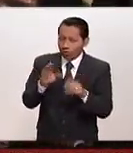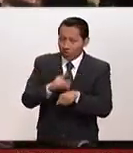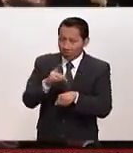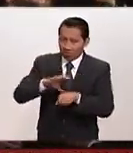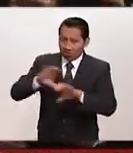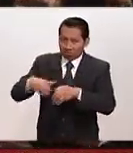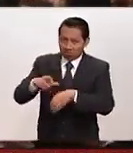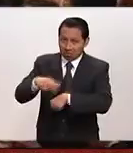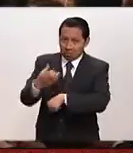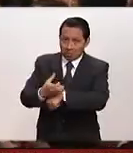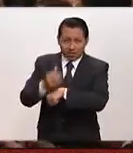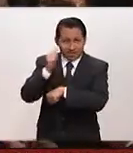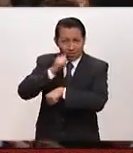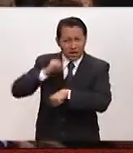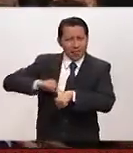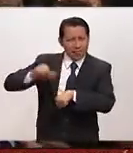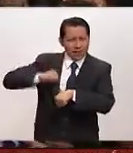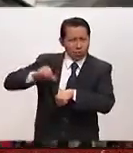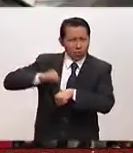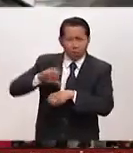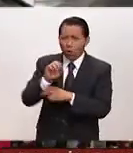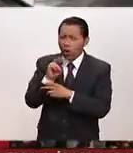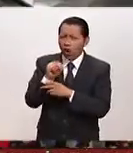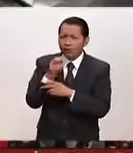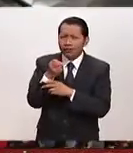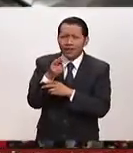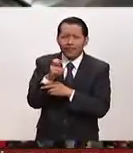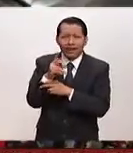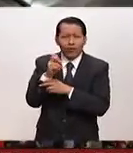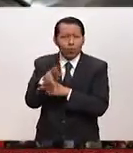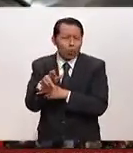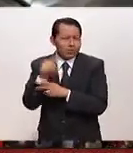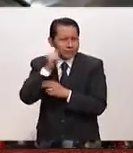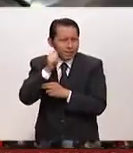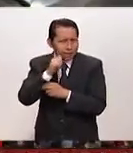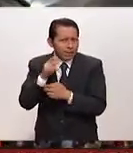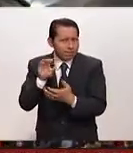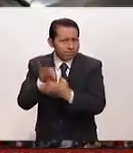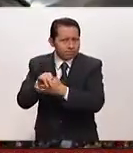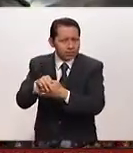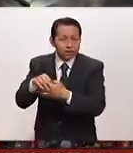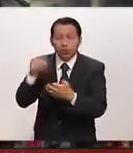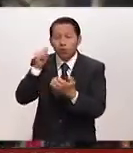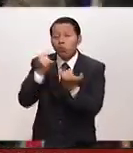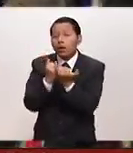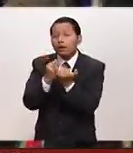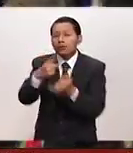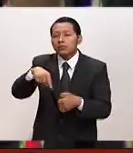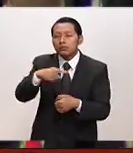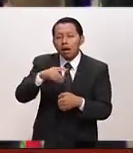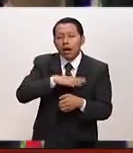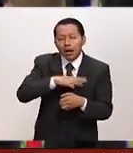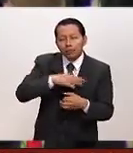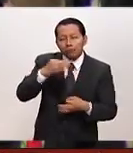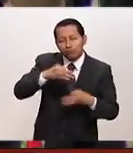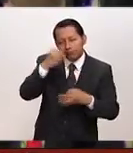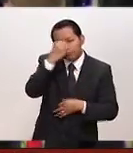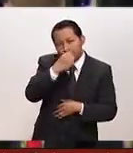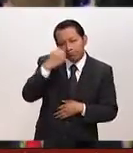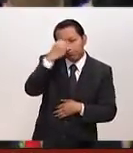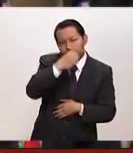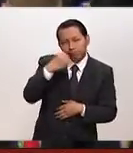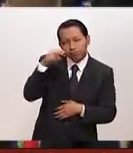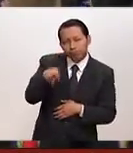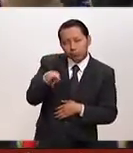conservadores y esos se alinean con el gran empresariado. Y si nosotros hacemos un juicio lógico de cuáles son sus